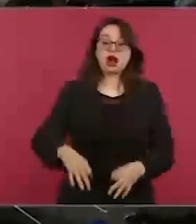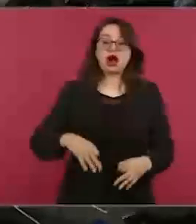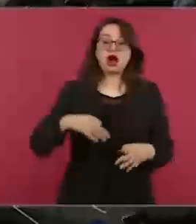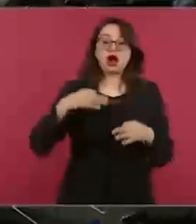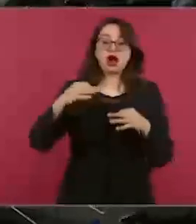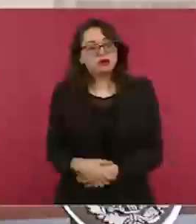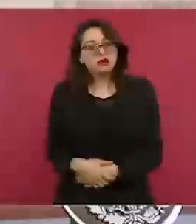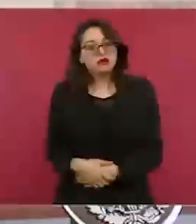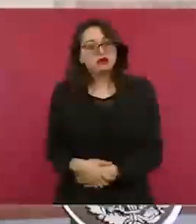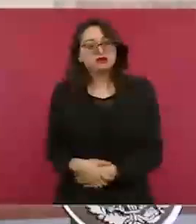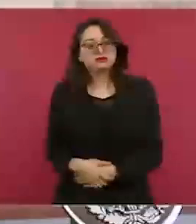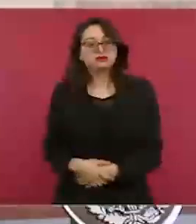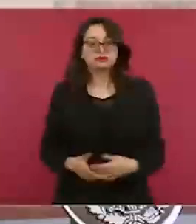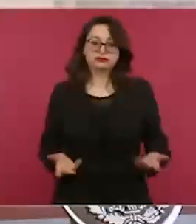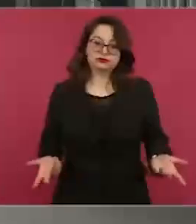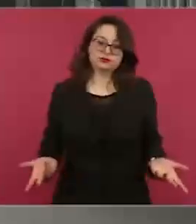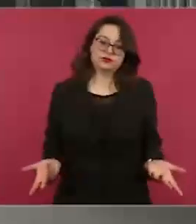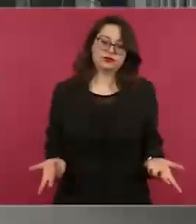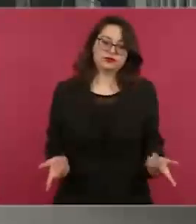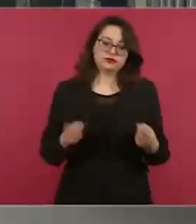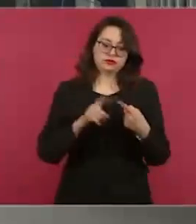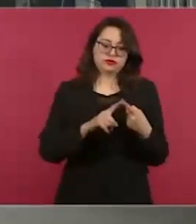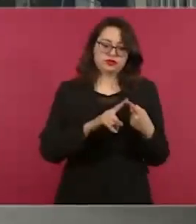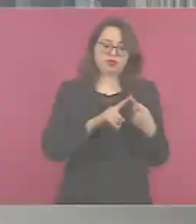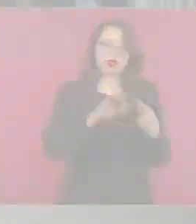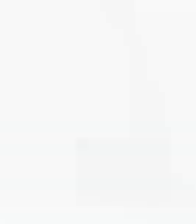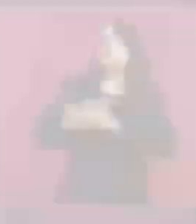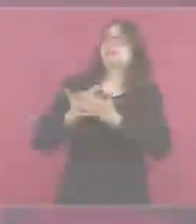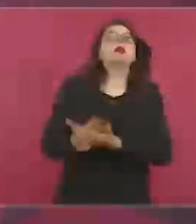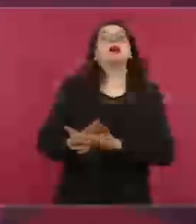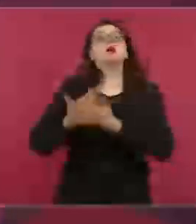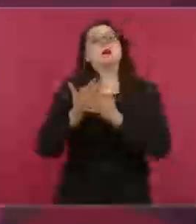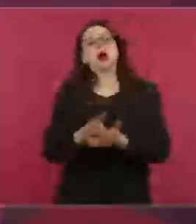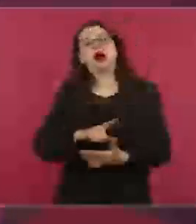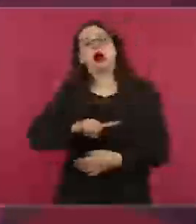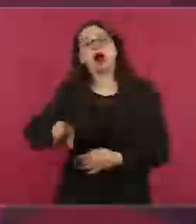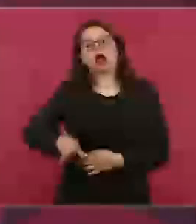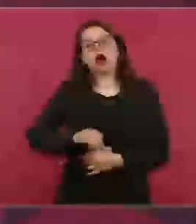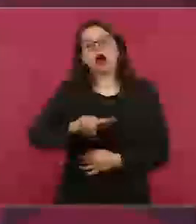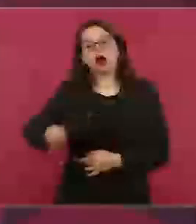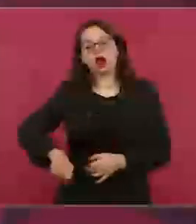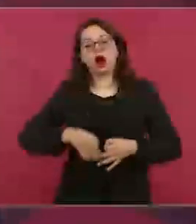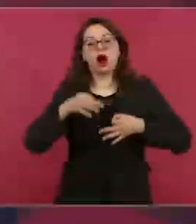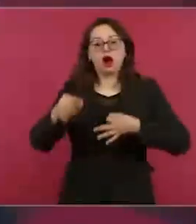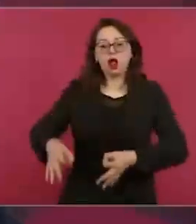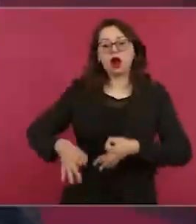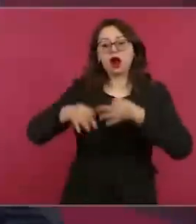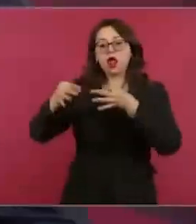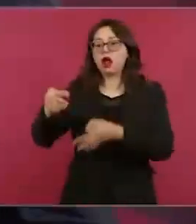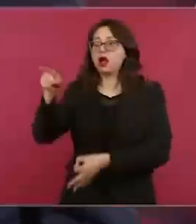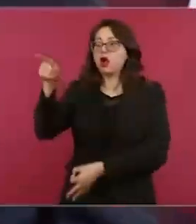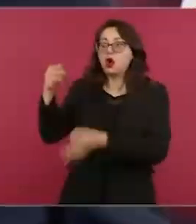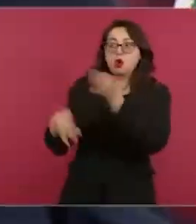o cuántos sexenios, ya con el de nosotros cuatro, ¿no? ¿Qué hace el Consejo de la Judicatura?